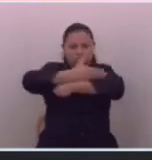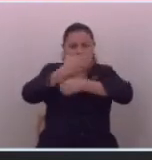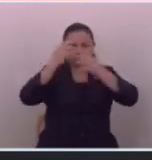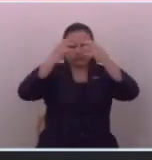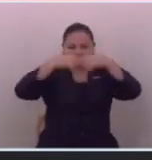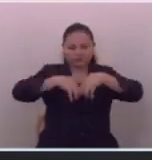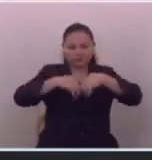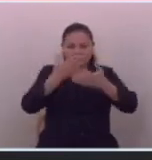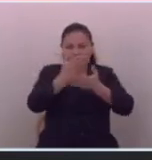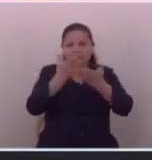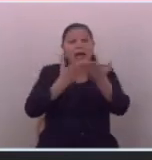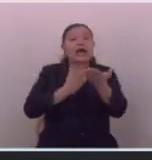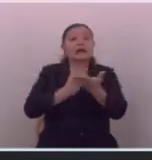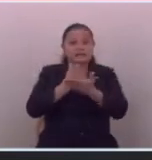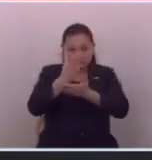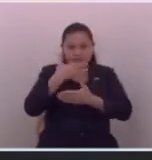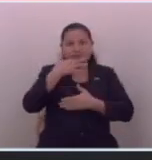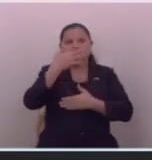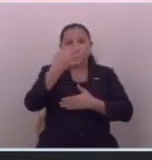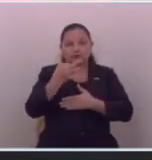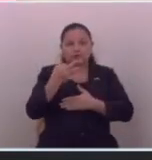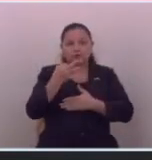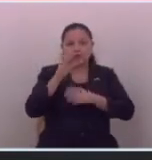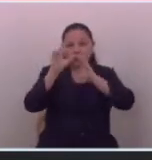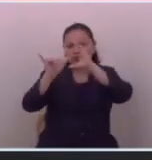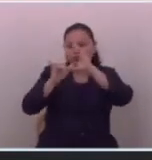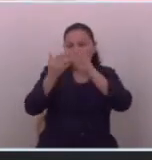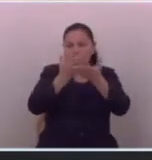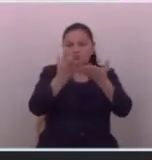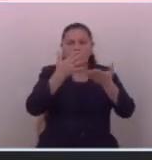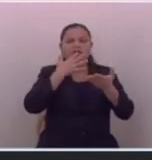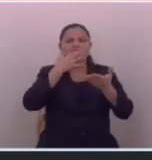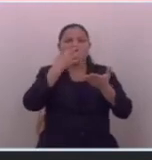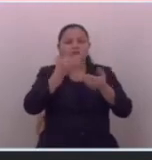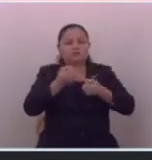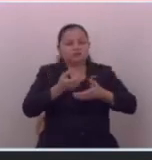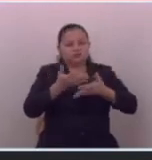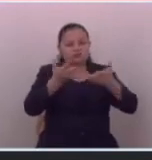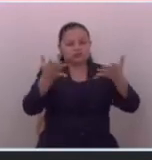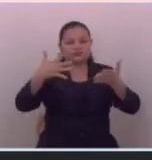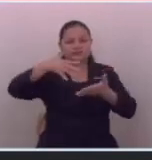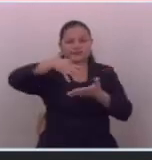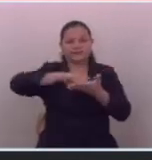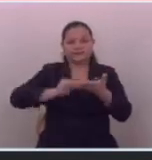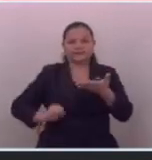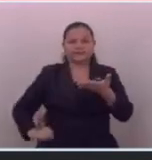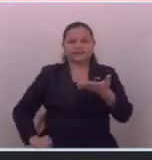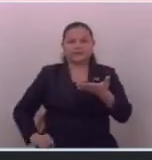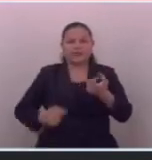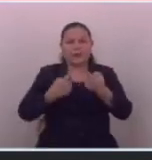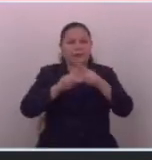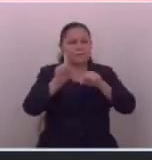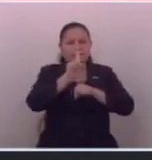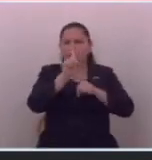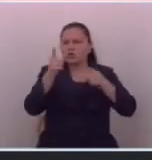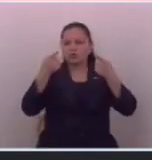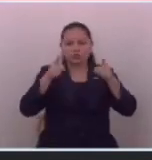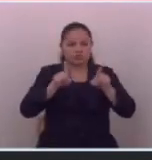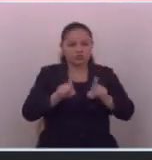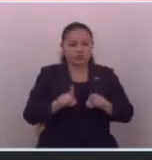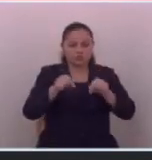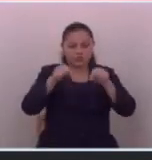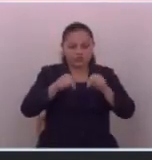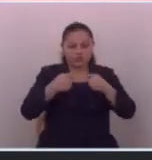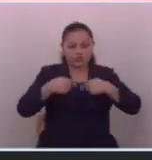puedan tener acceso a eso ustedes van a poder transmitir a la población pero mientras eso no pase